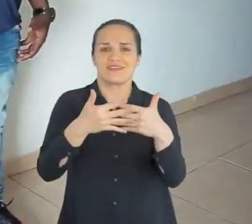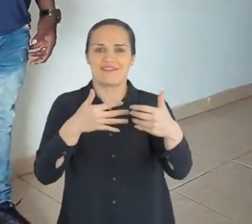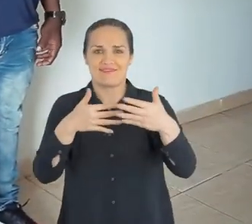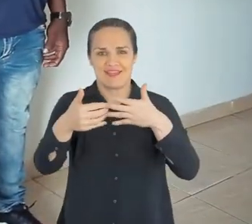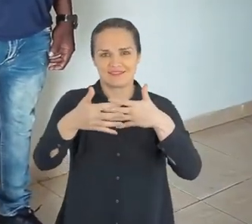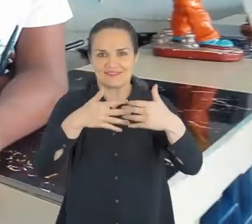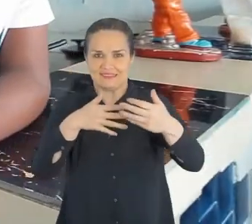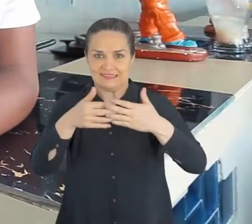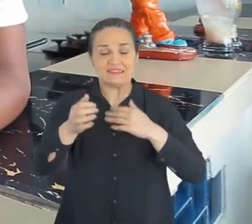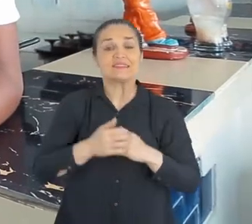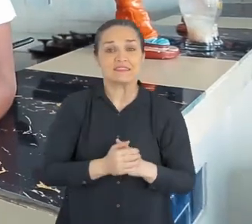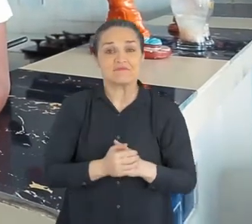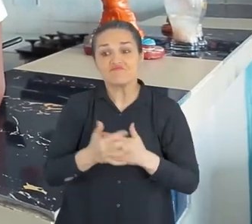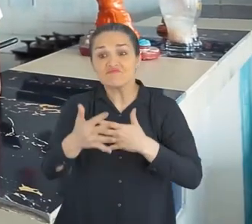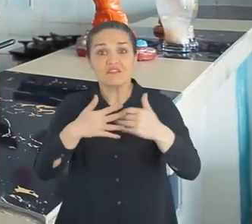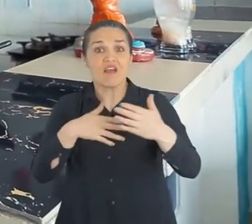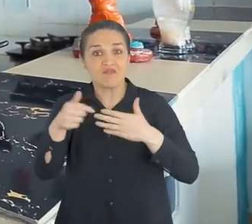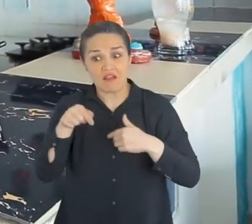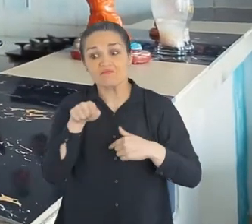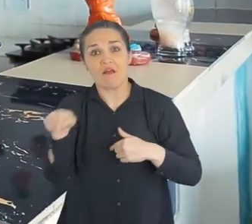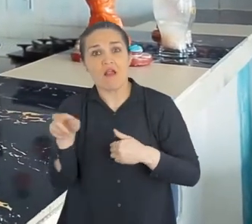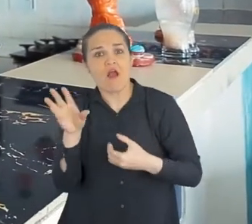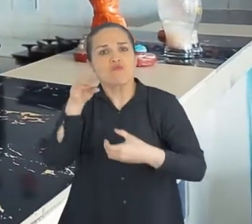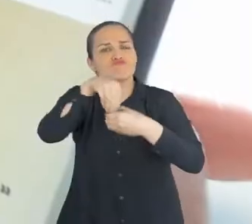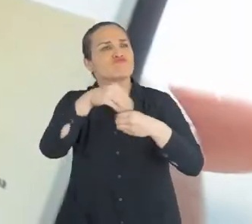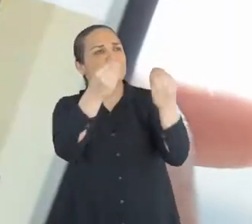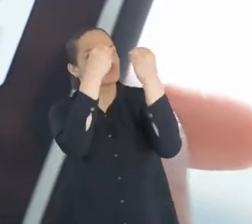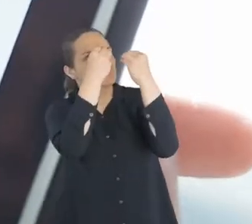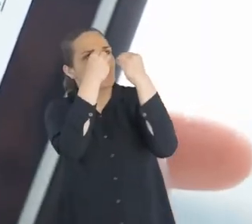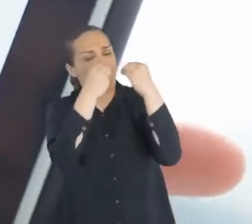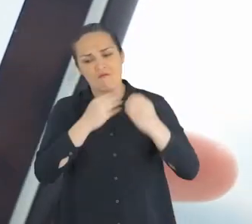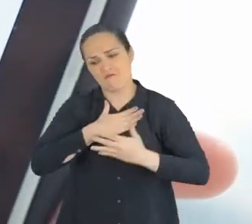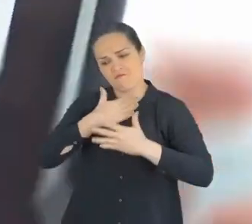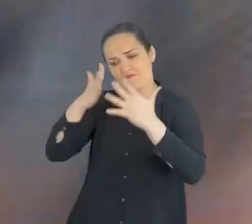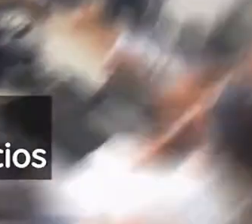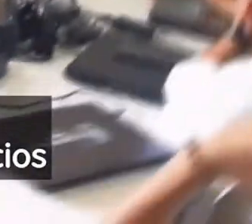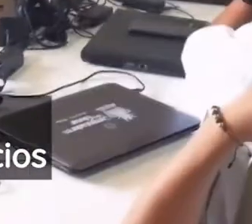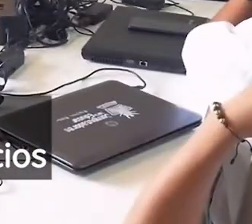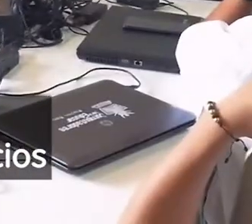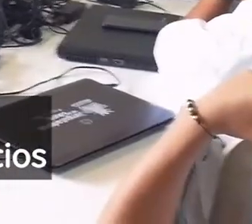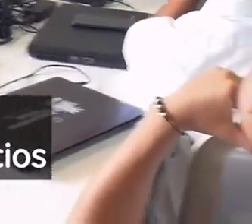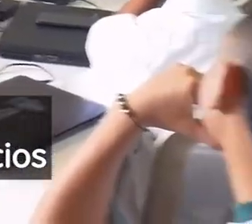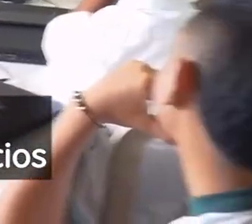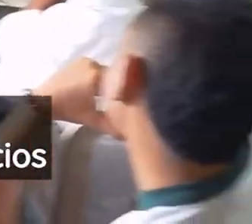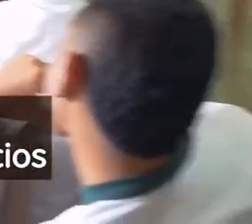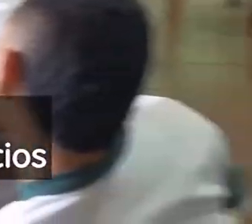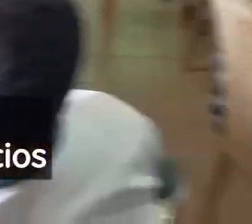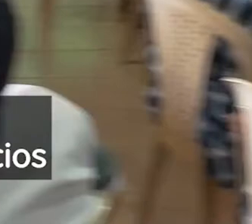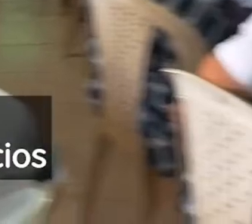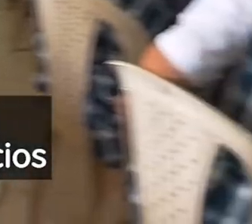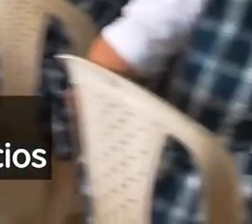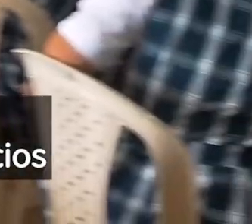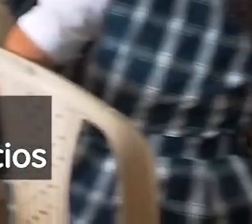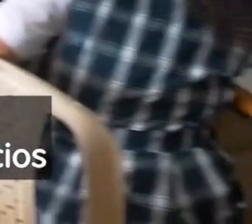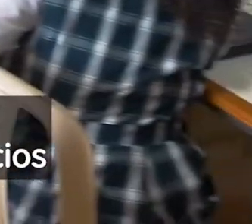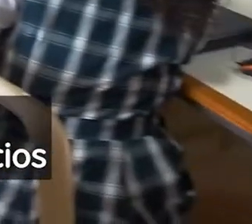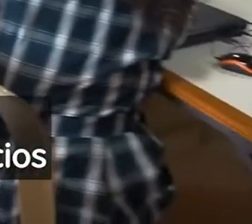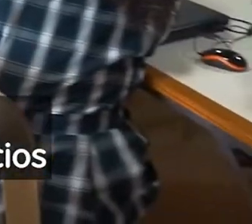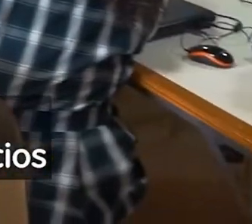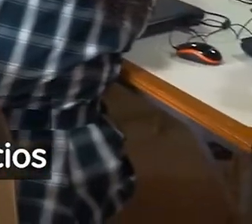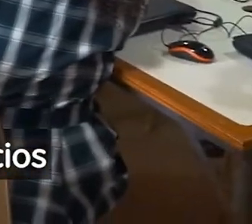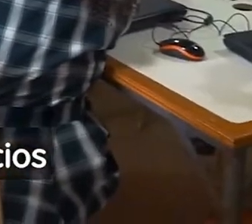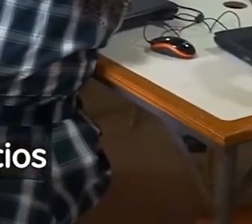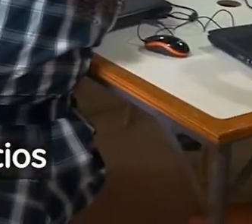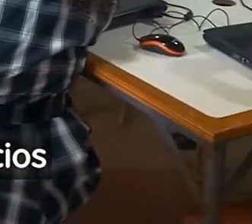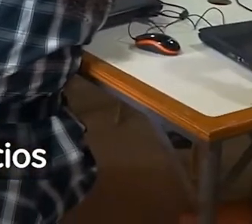y mucha gente lo ha felicitado. La charla la recibí en la isla de San Andrés en el